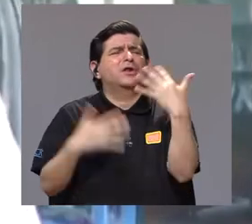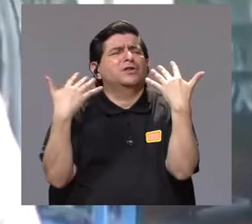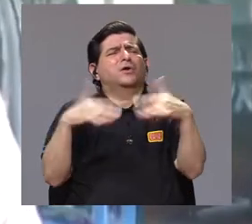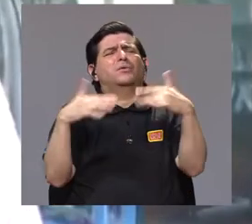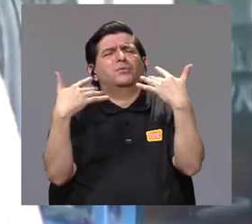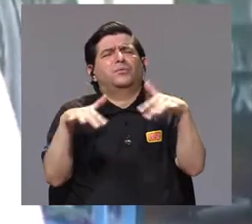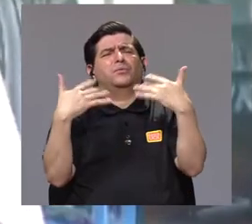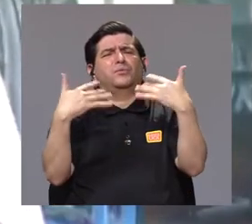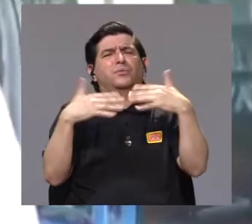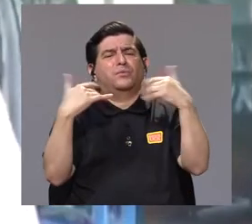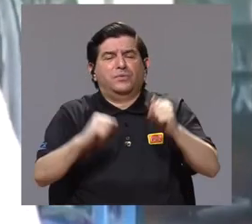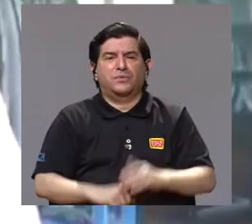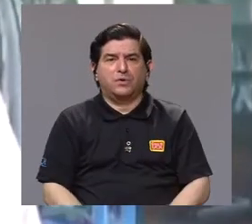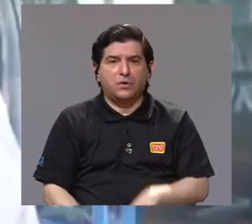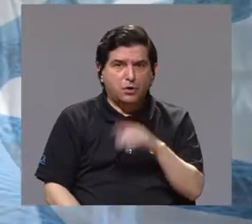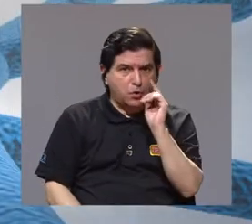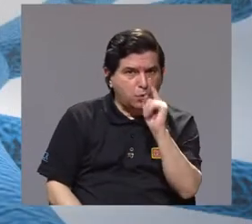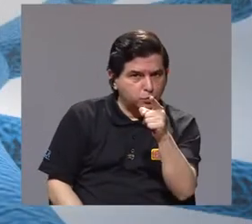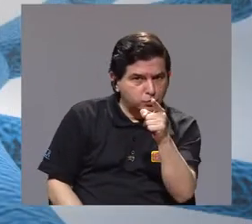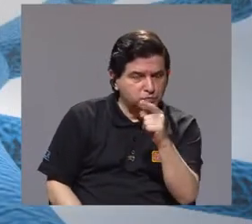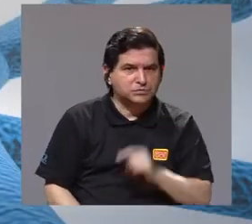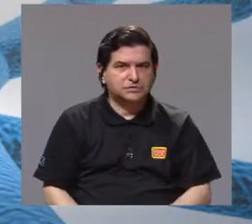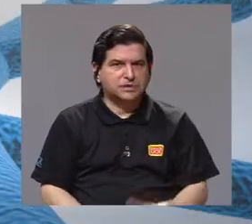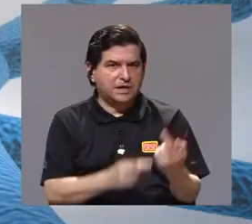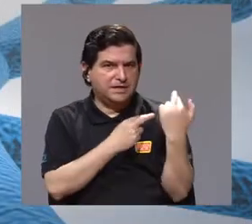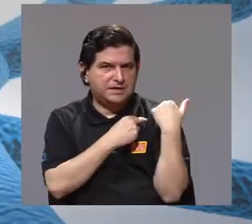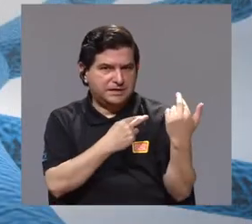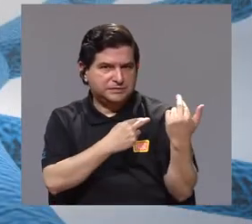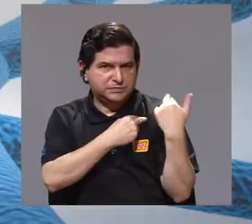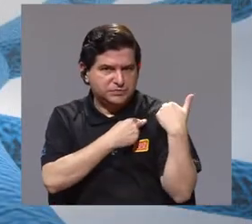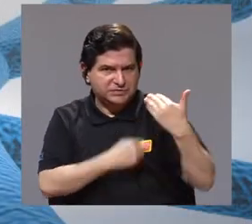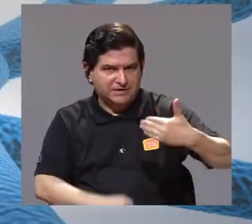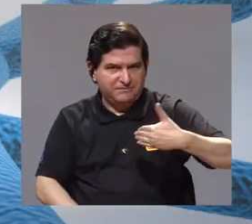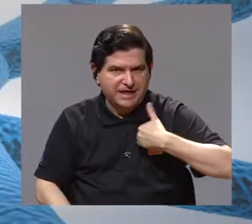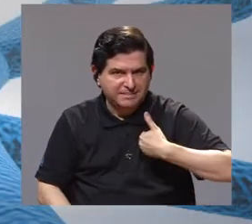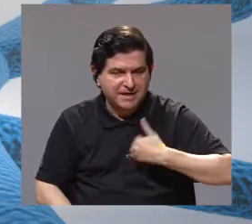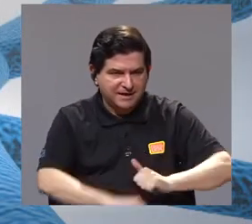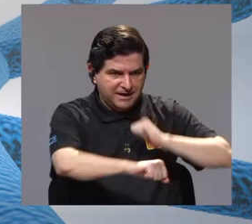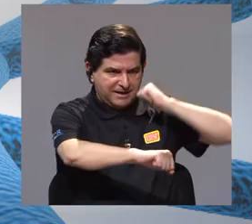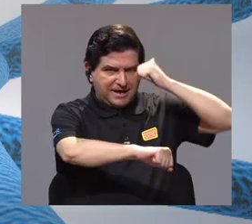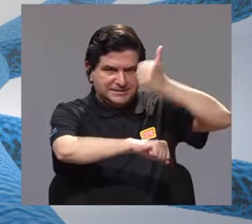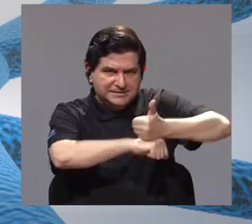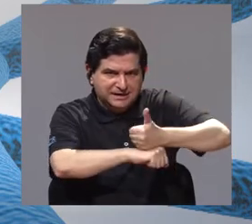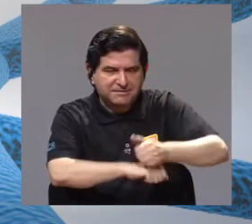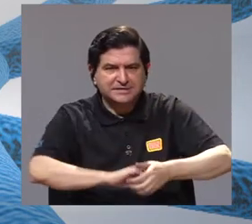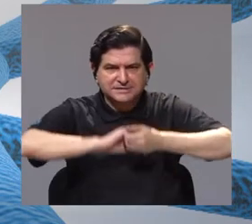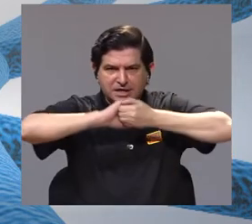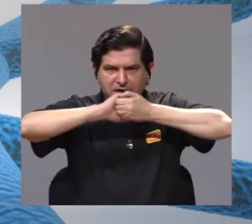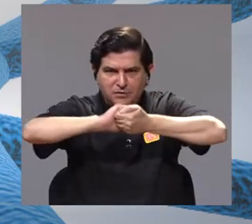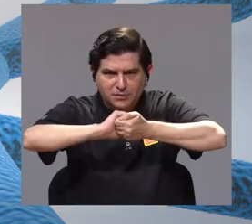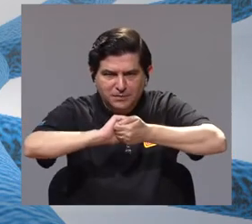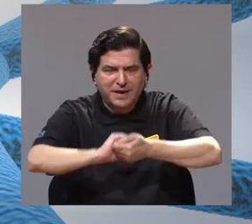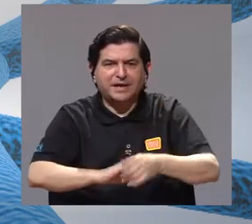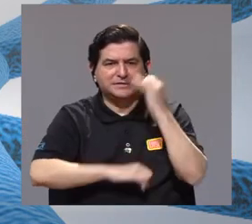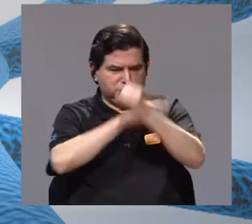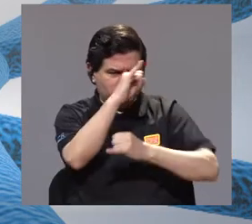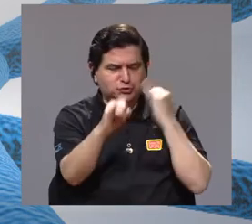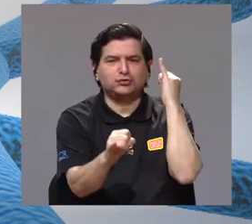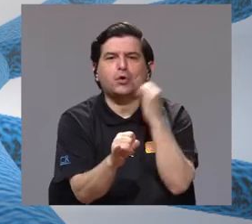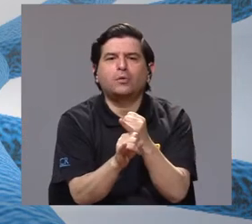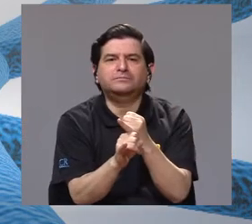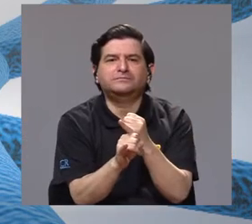¿verdad? Entonces, falta muchísimo, por supuesto. Usted es uno de los responsables de establecer colaboración